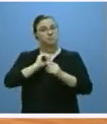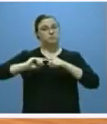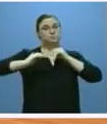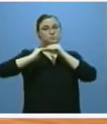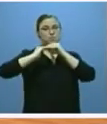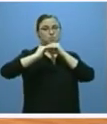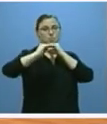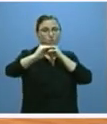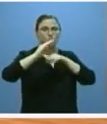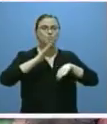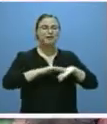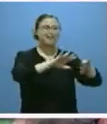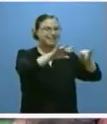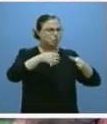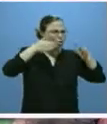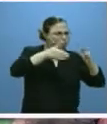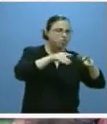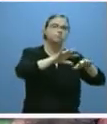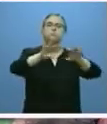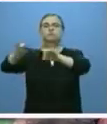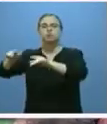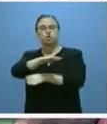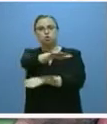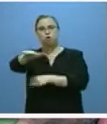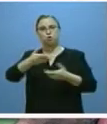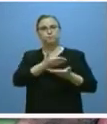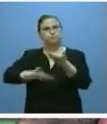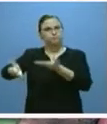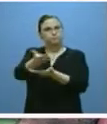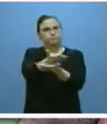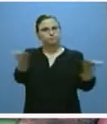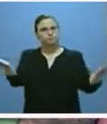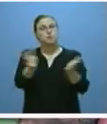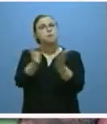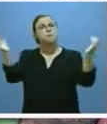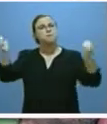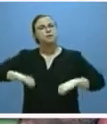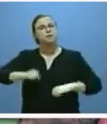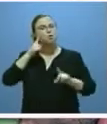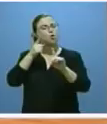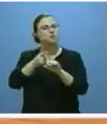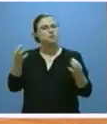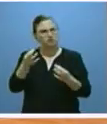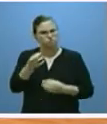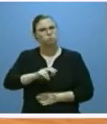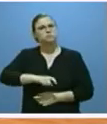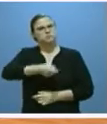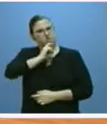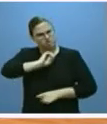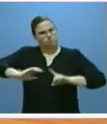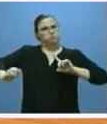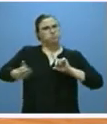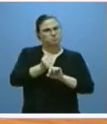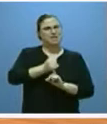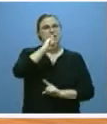en su distribución territorial. El pacto fija objetivos muy ambiciosos en Imas de Masí